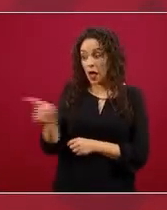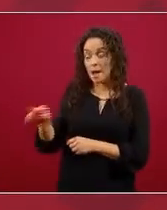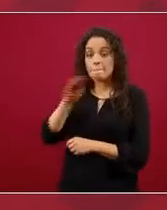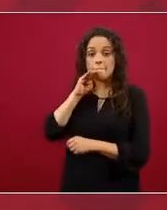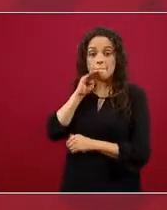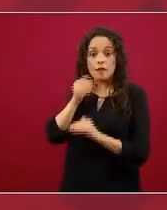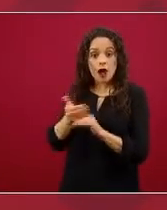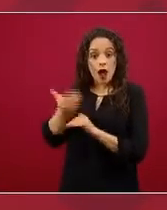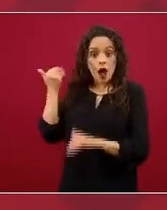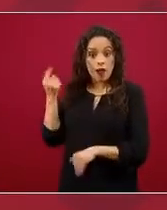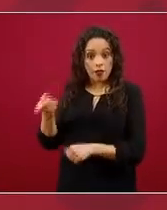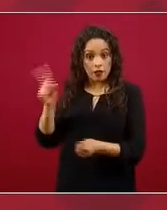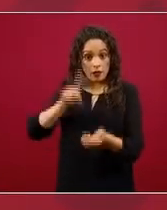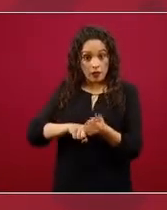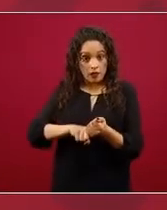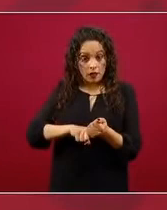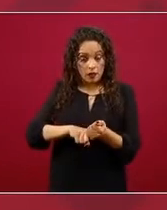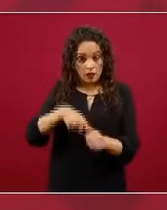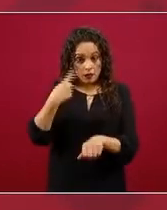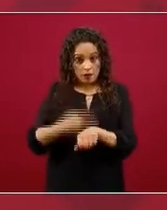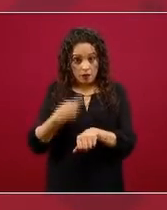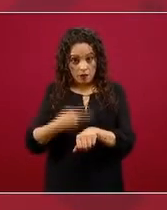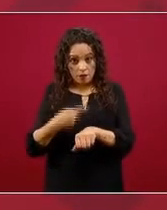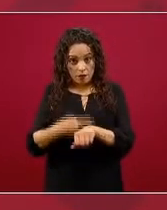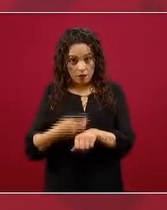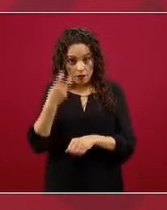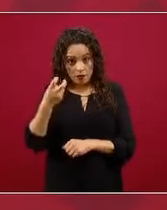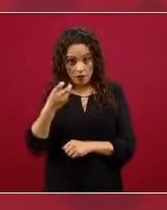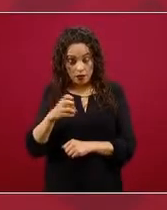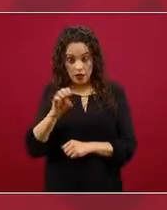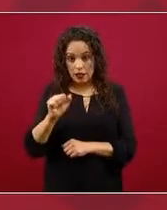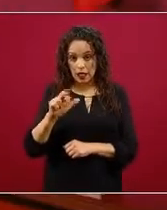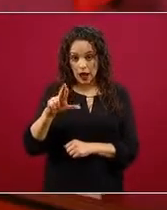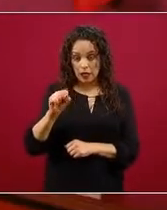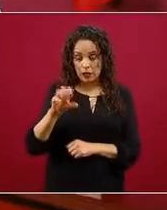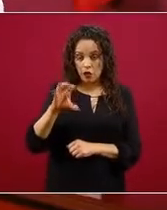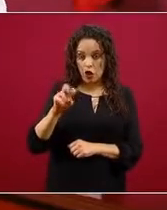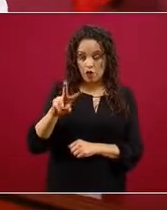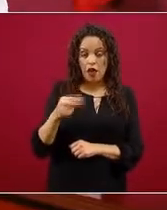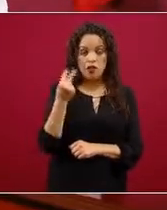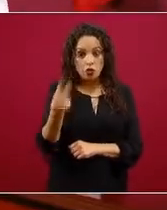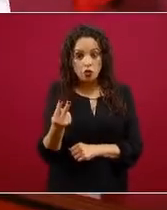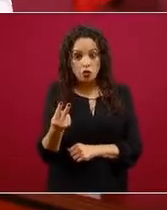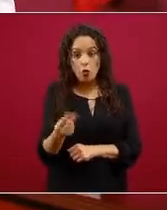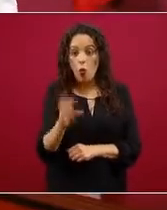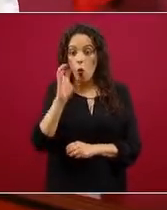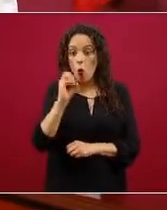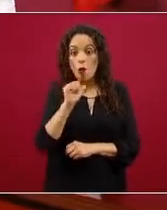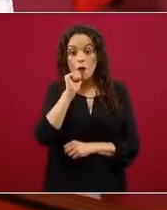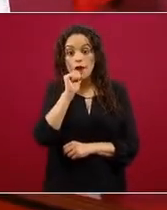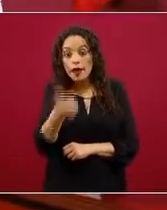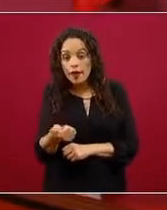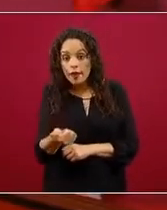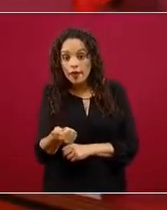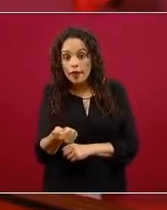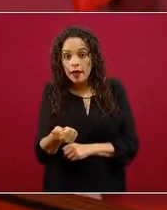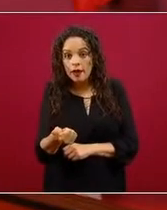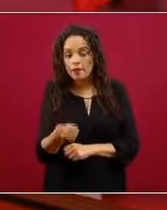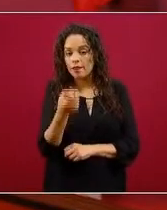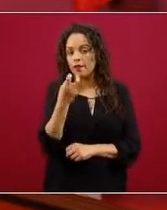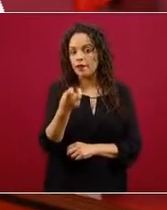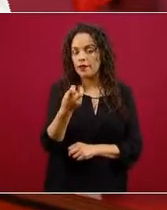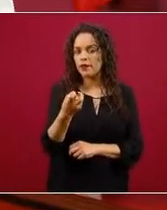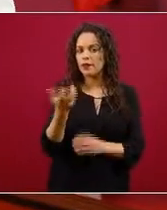infectada por el virus que causa el COVID, el virus SARS-CoV-2 o no, son realmente